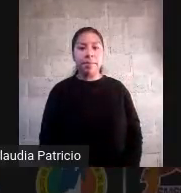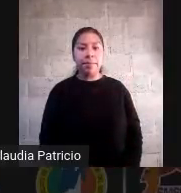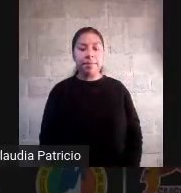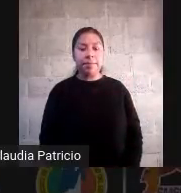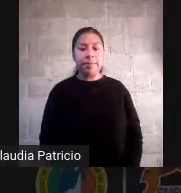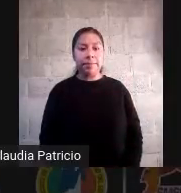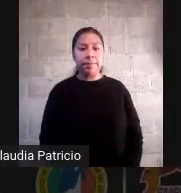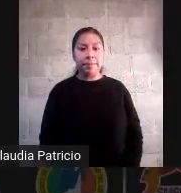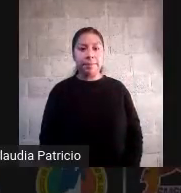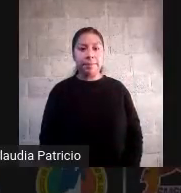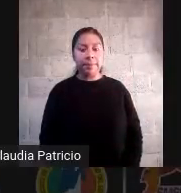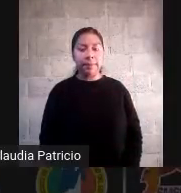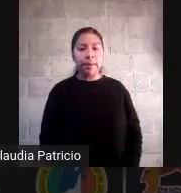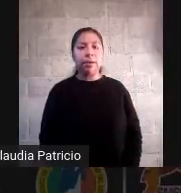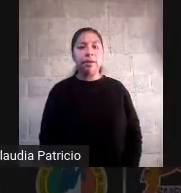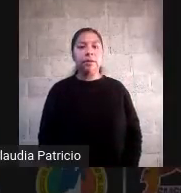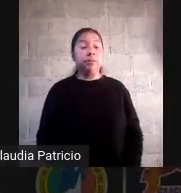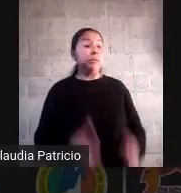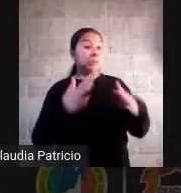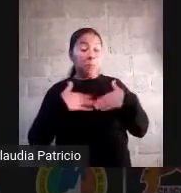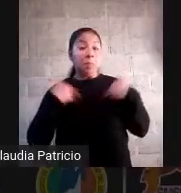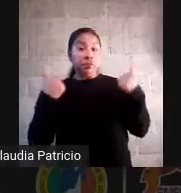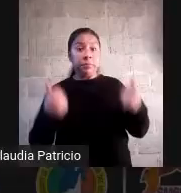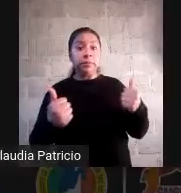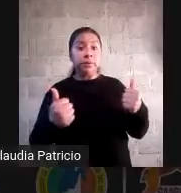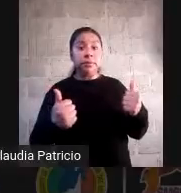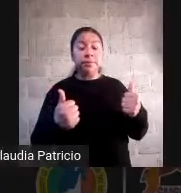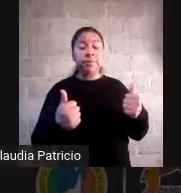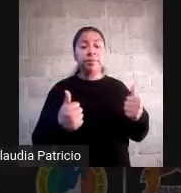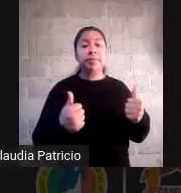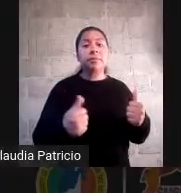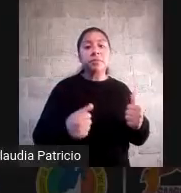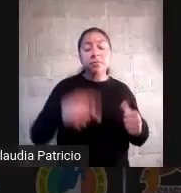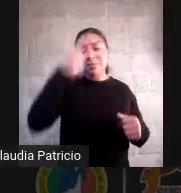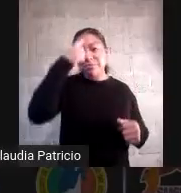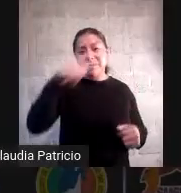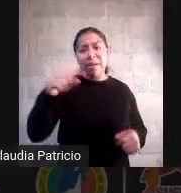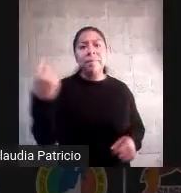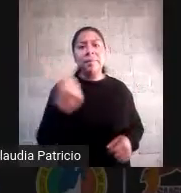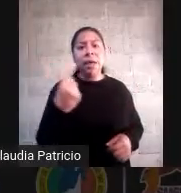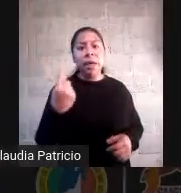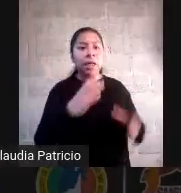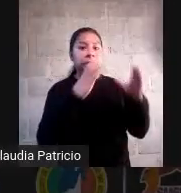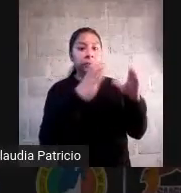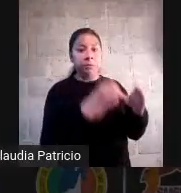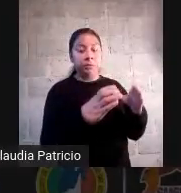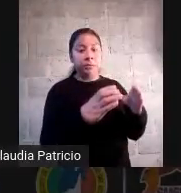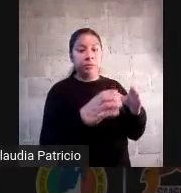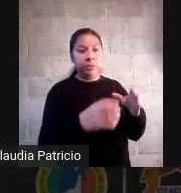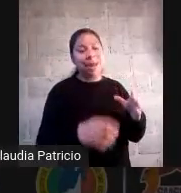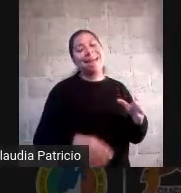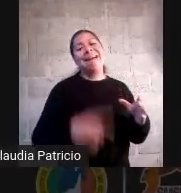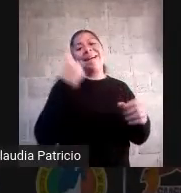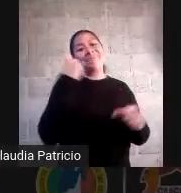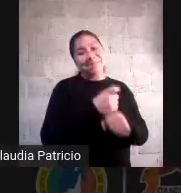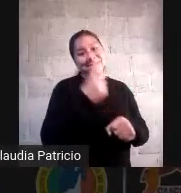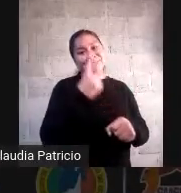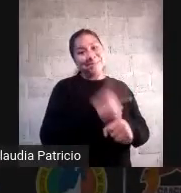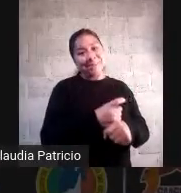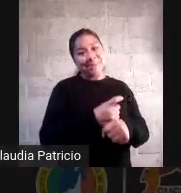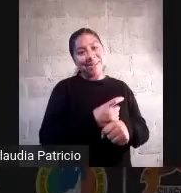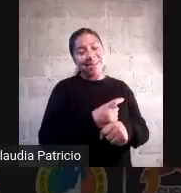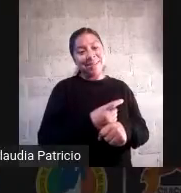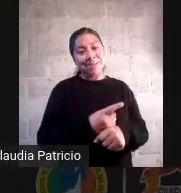cuál era la esencia de esos famosos clubes era pues tengo que encuestar a mis alumnos cómo